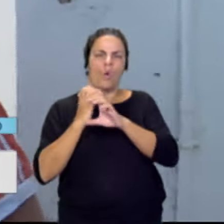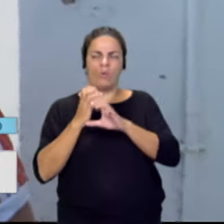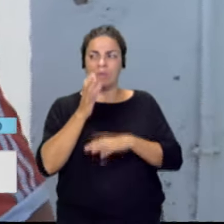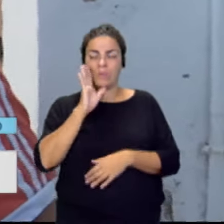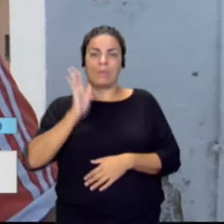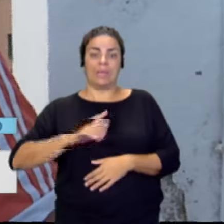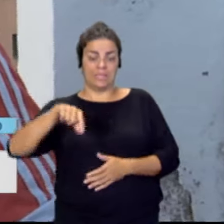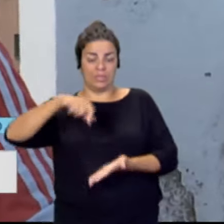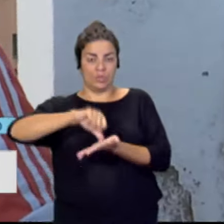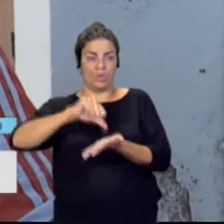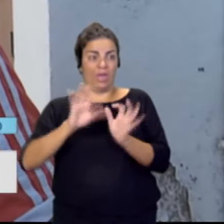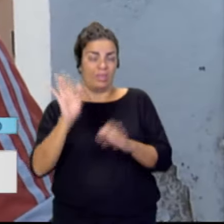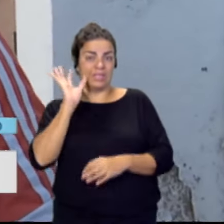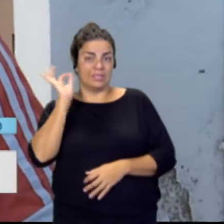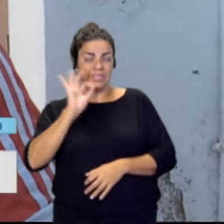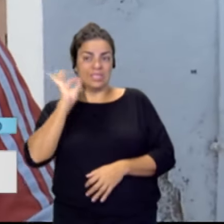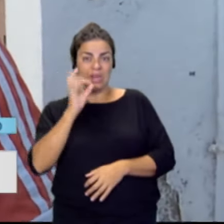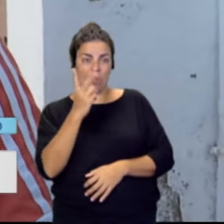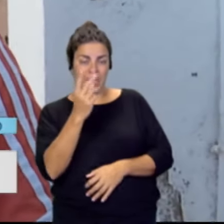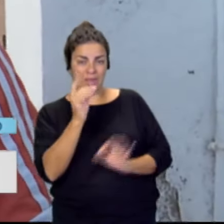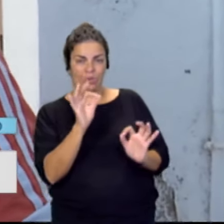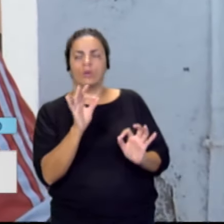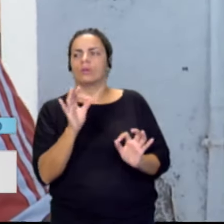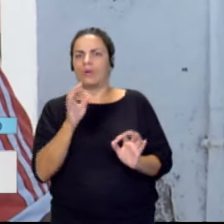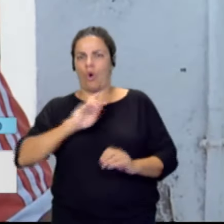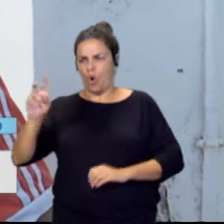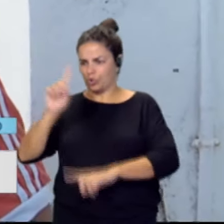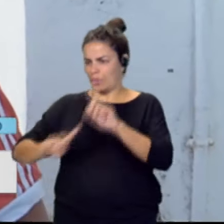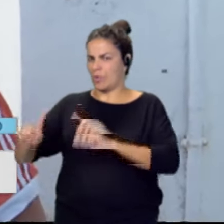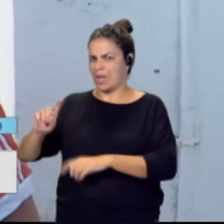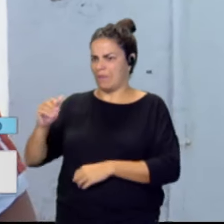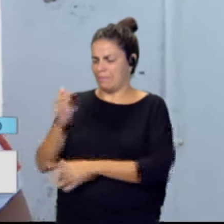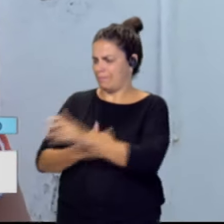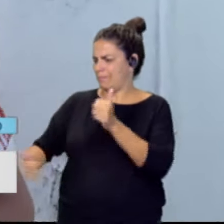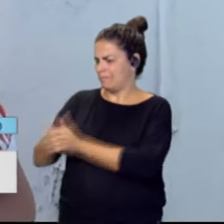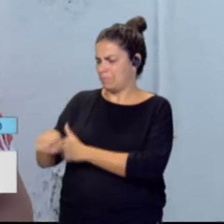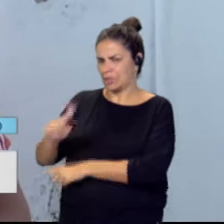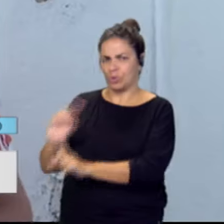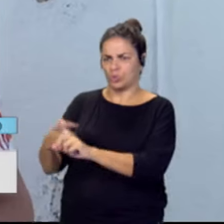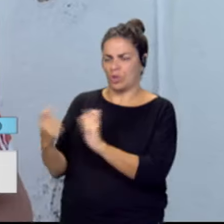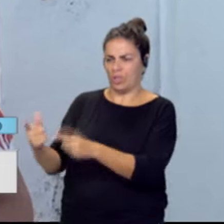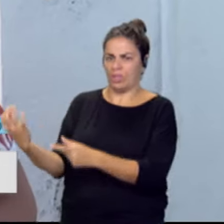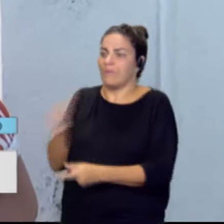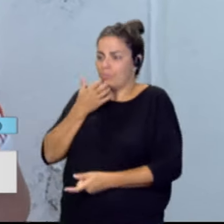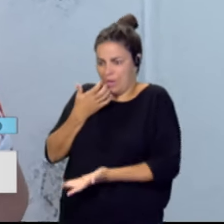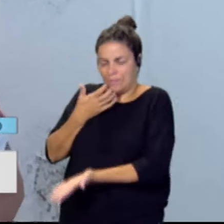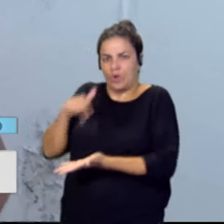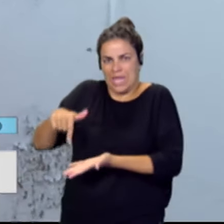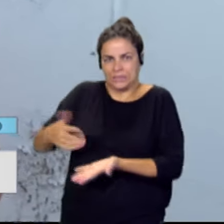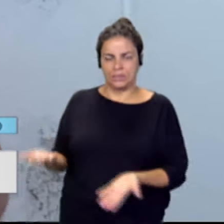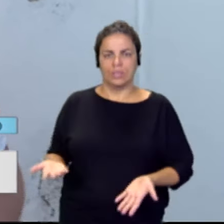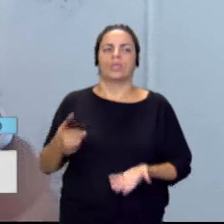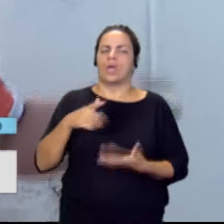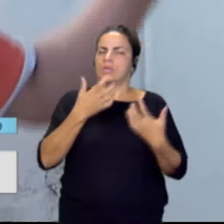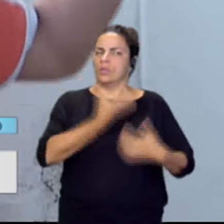siglo XXI, no hubieran problemas como este que hay que solucionar lo básico primero. Y ahí estamos, luchando con